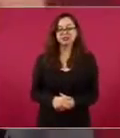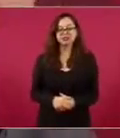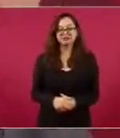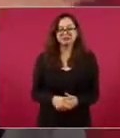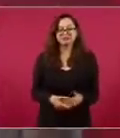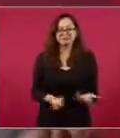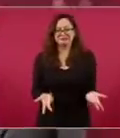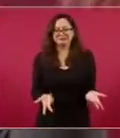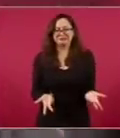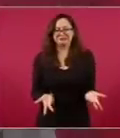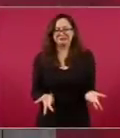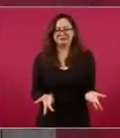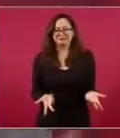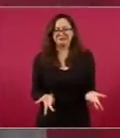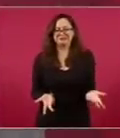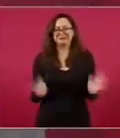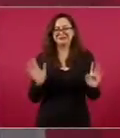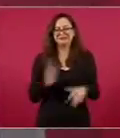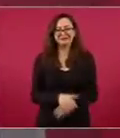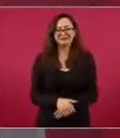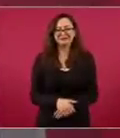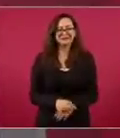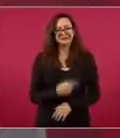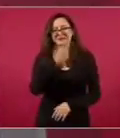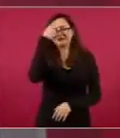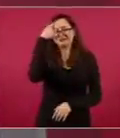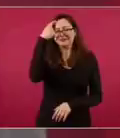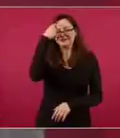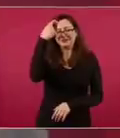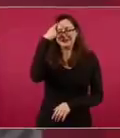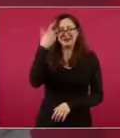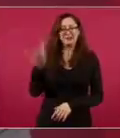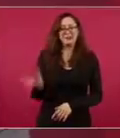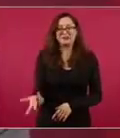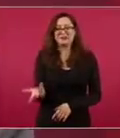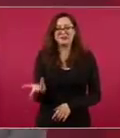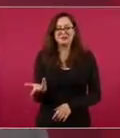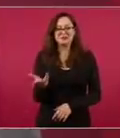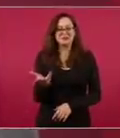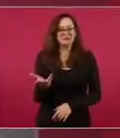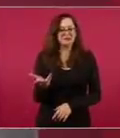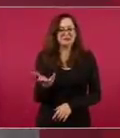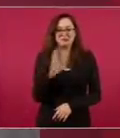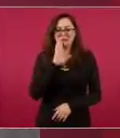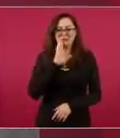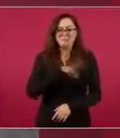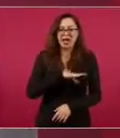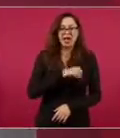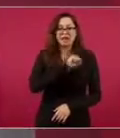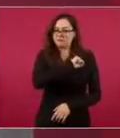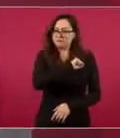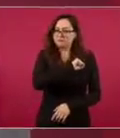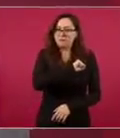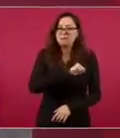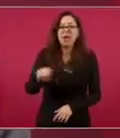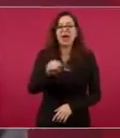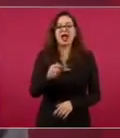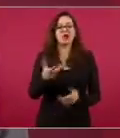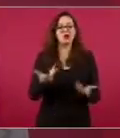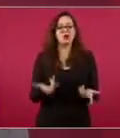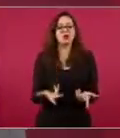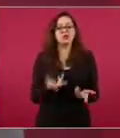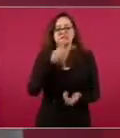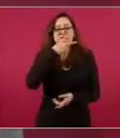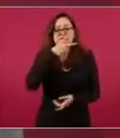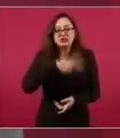Pero además, fíjense la mala fe o el desconocimiento, para no decir